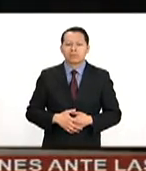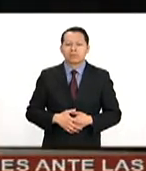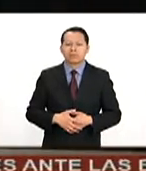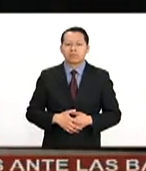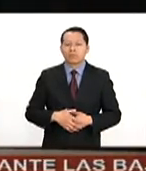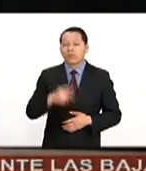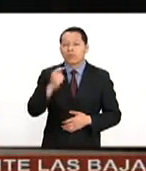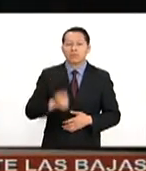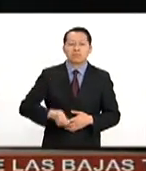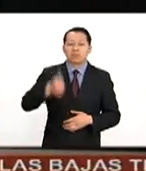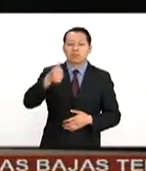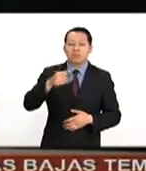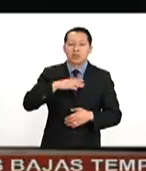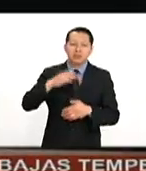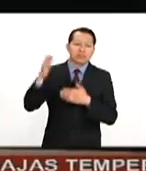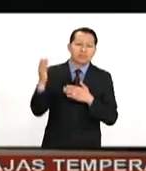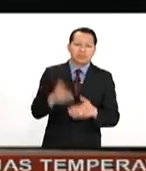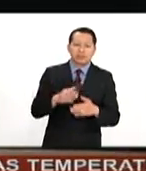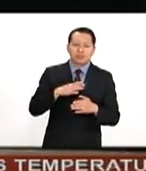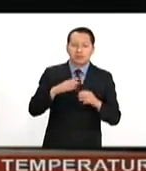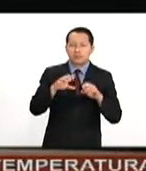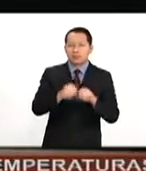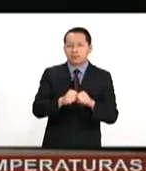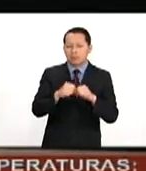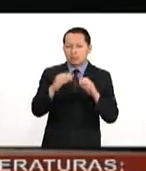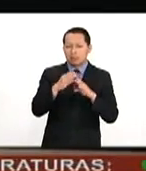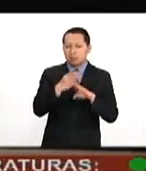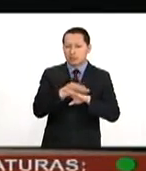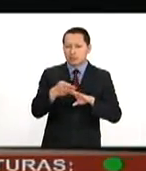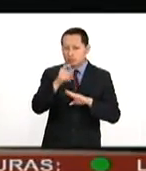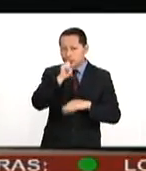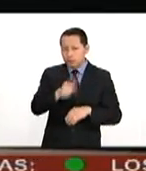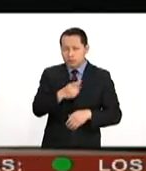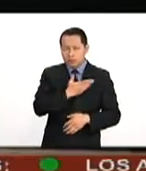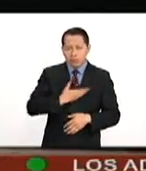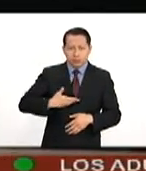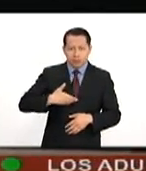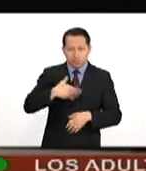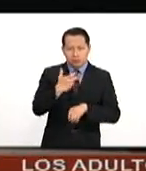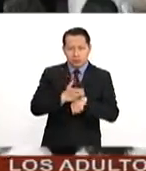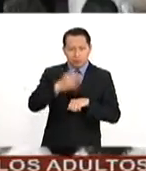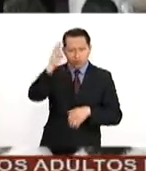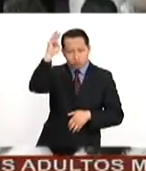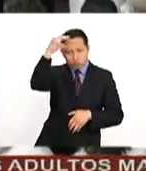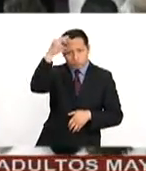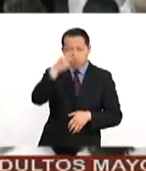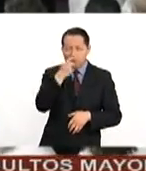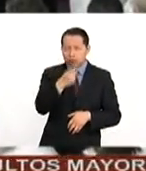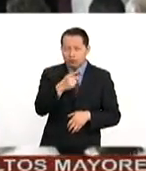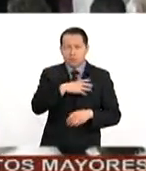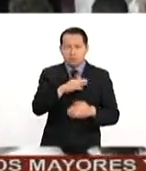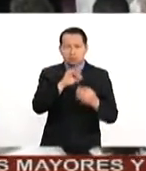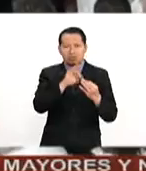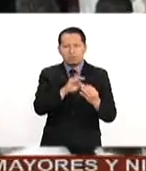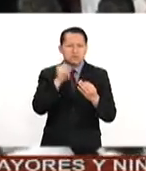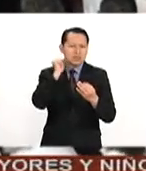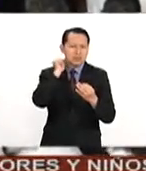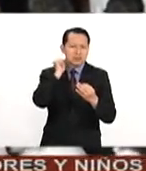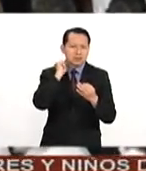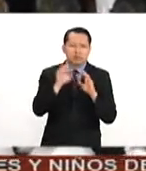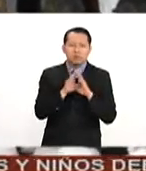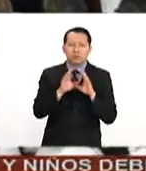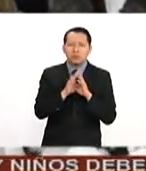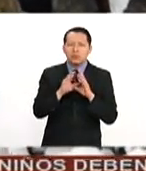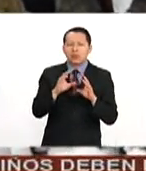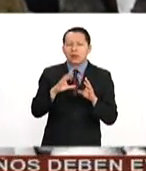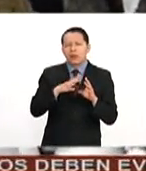Por primera vez desde su llegada a la Casa Blanca, el presidente de Estados Unidos, Donald Trump, se dirigió al Congreso. Aunque